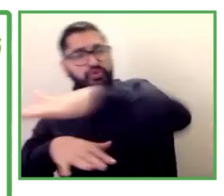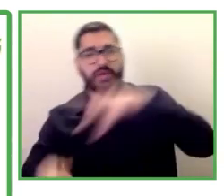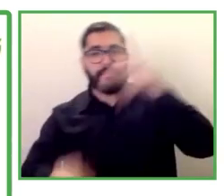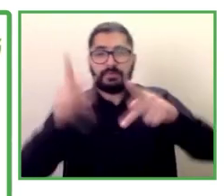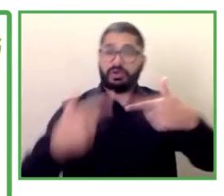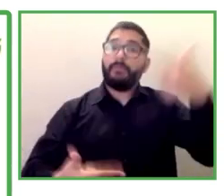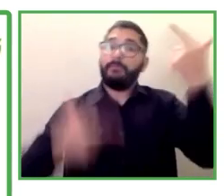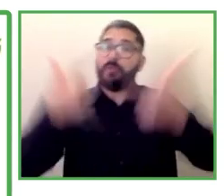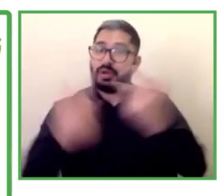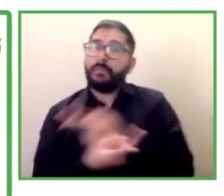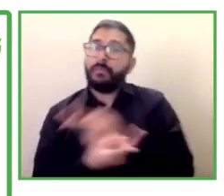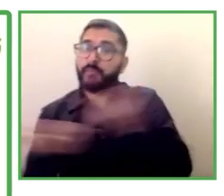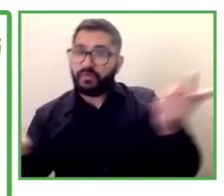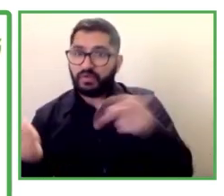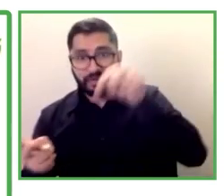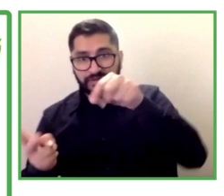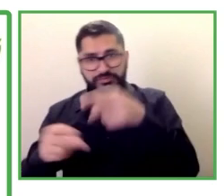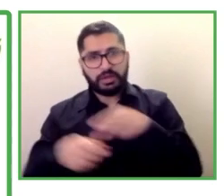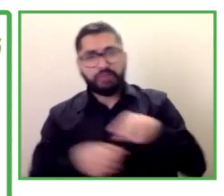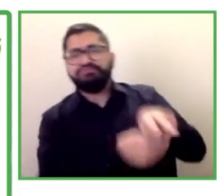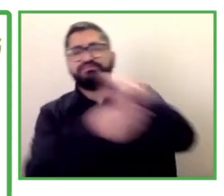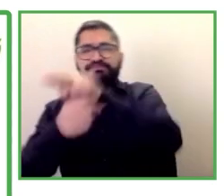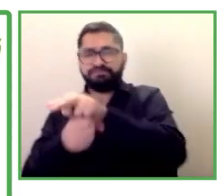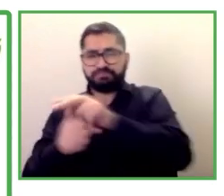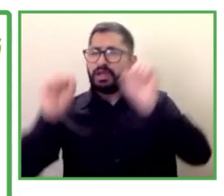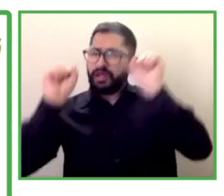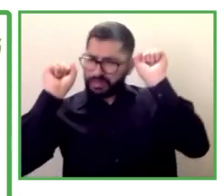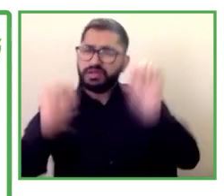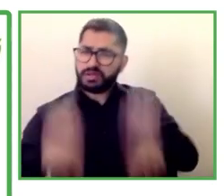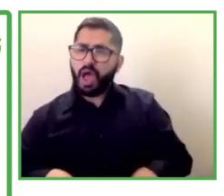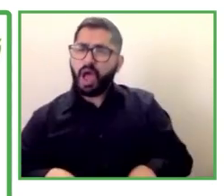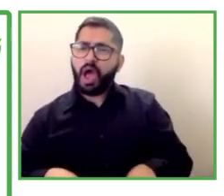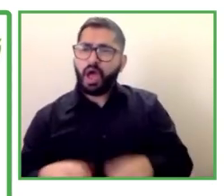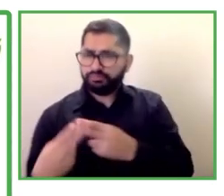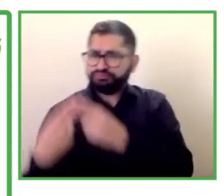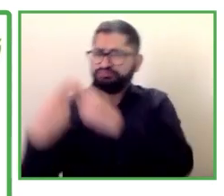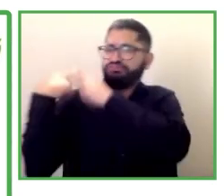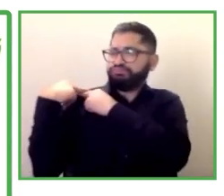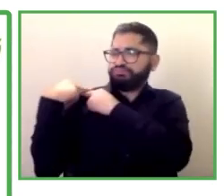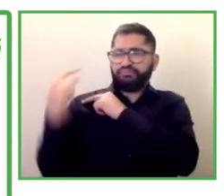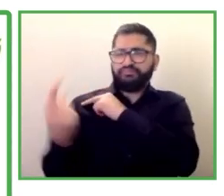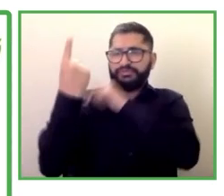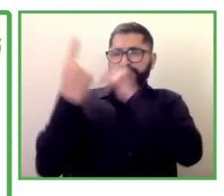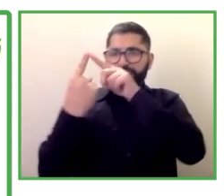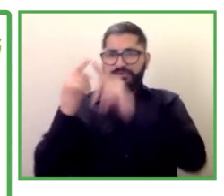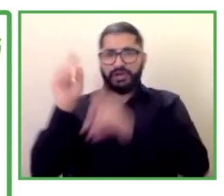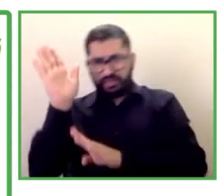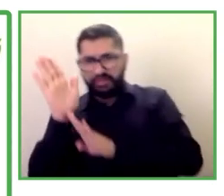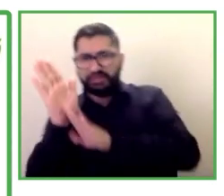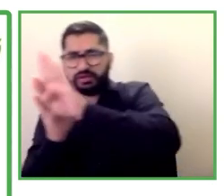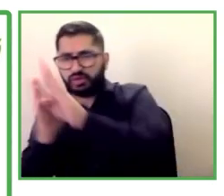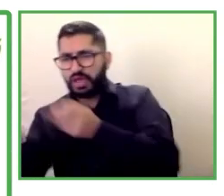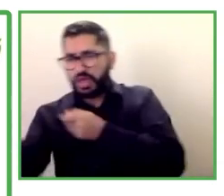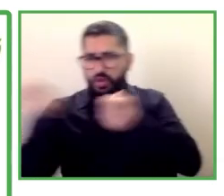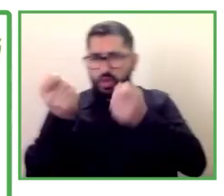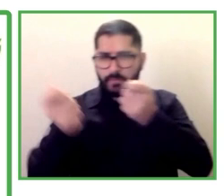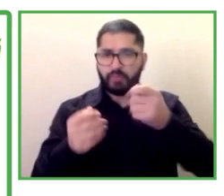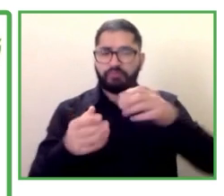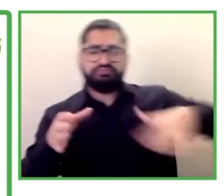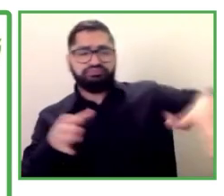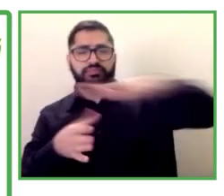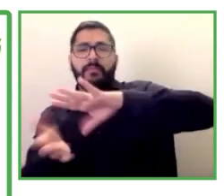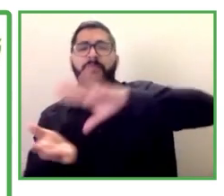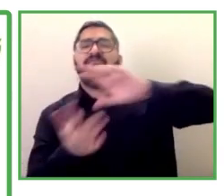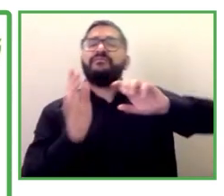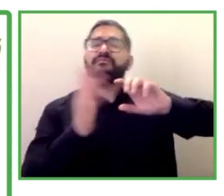administraciones pueden intervenir al mismo tiempo en el desarrollo económico y social del país en la ley de contratos del sector público